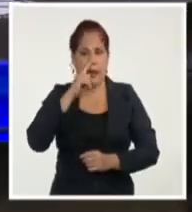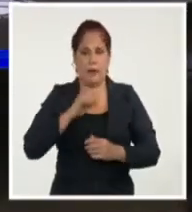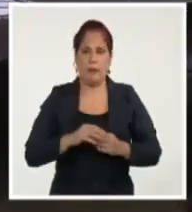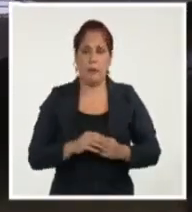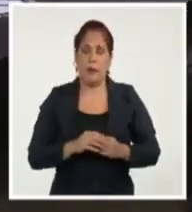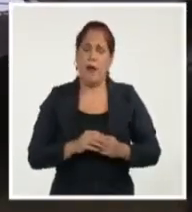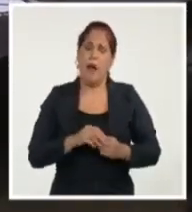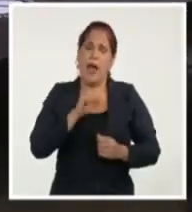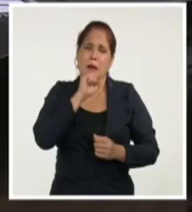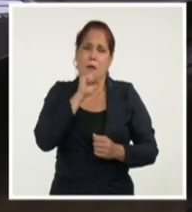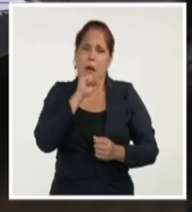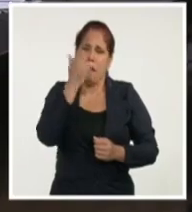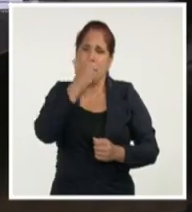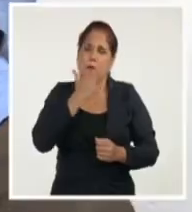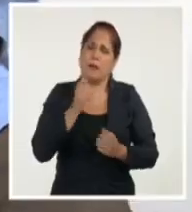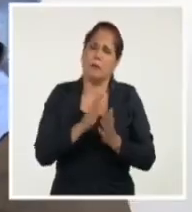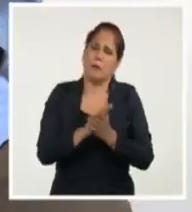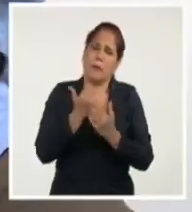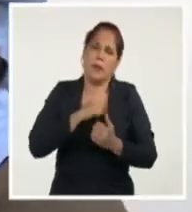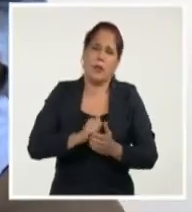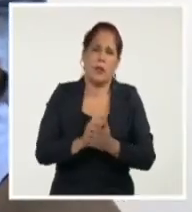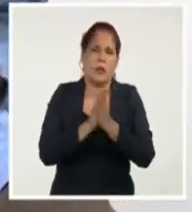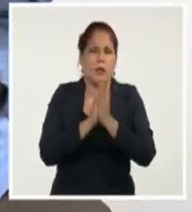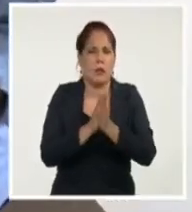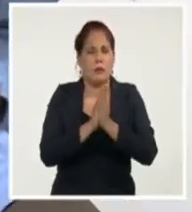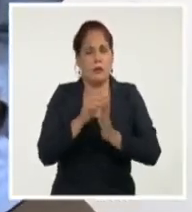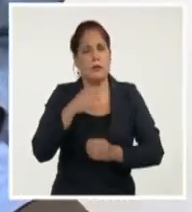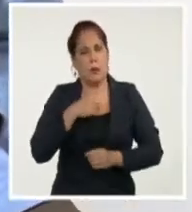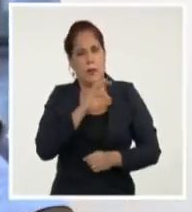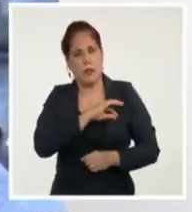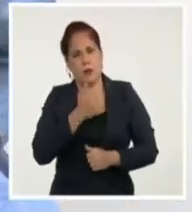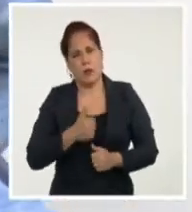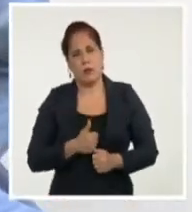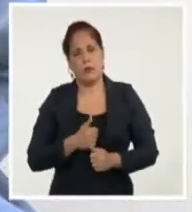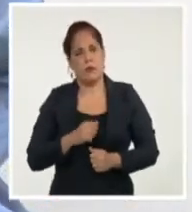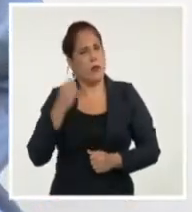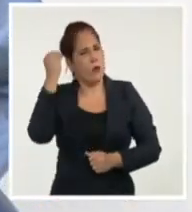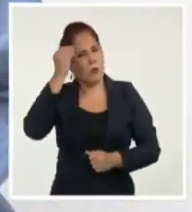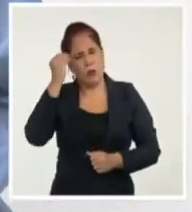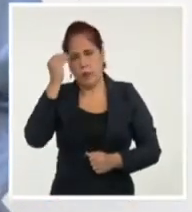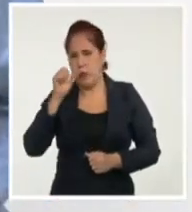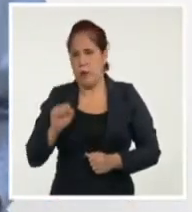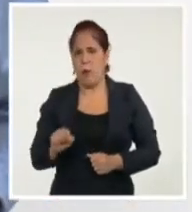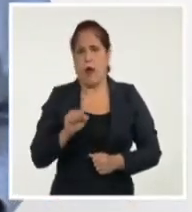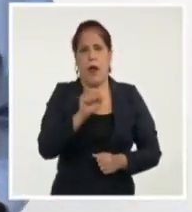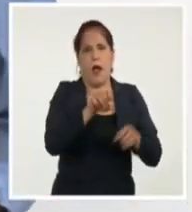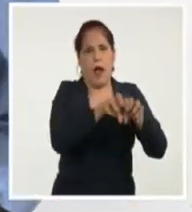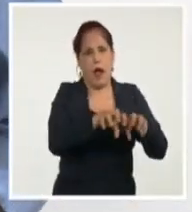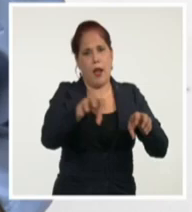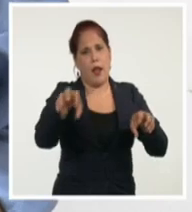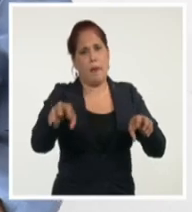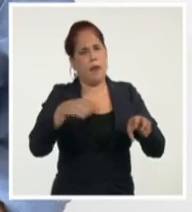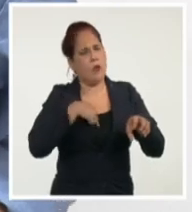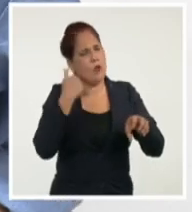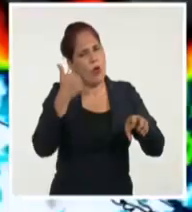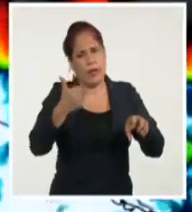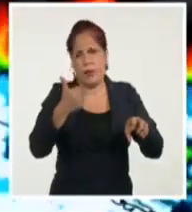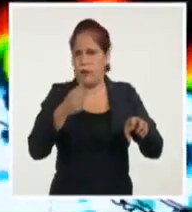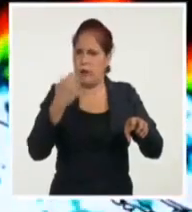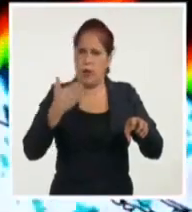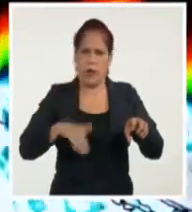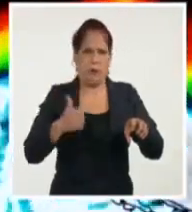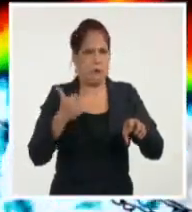Mamita, mami, ay, mi herida. Estoy aquí que me van a llevar para aislamiento un día, pero yo estoy bien y sana.